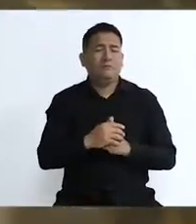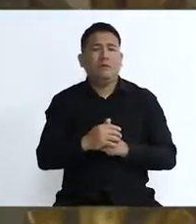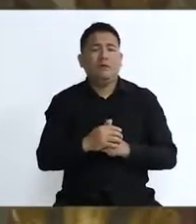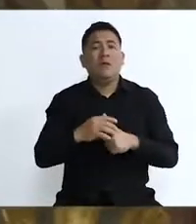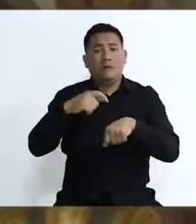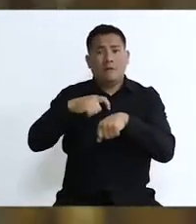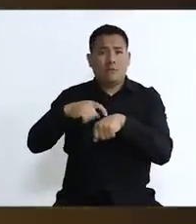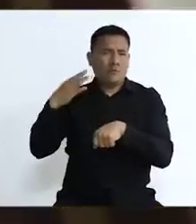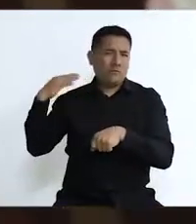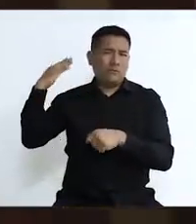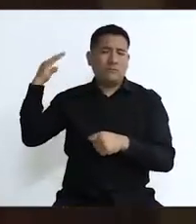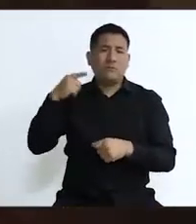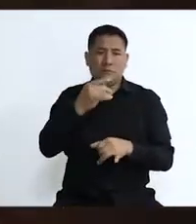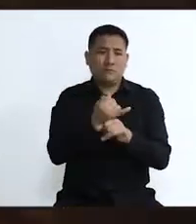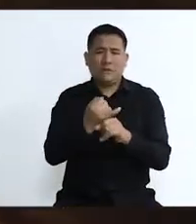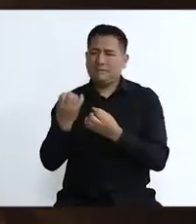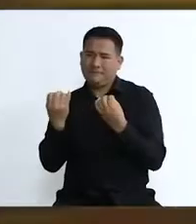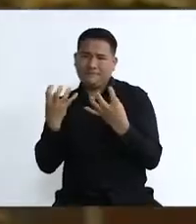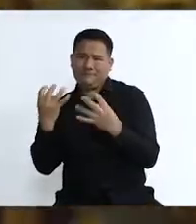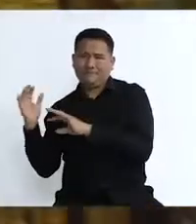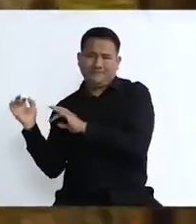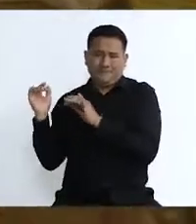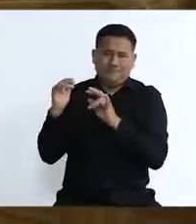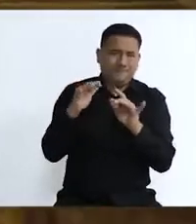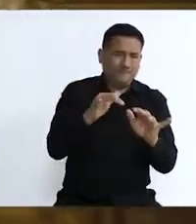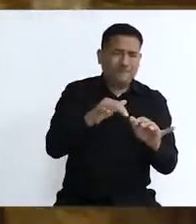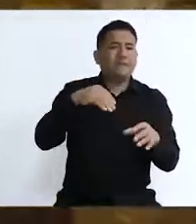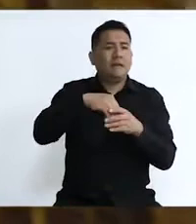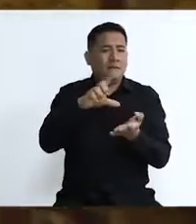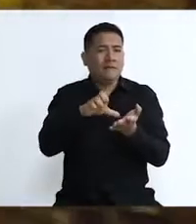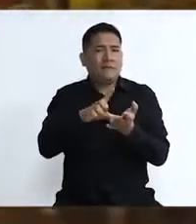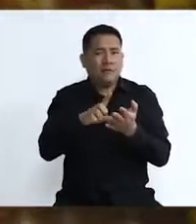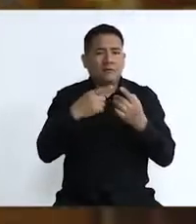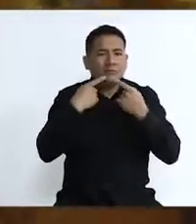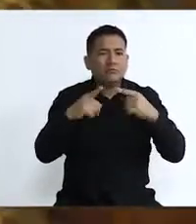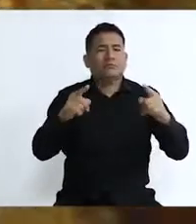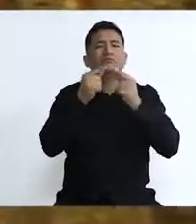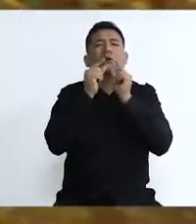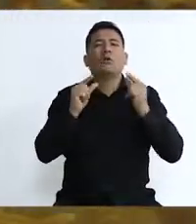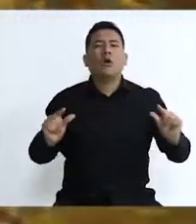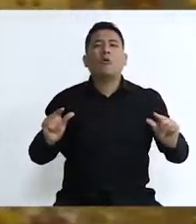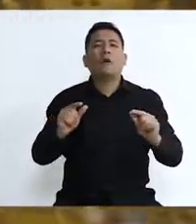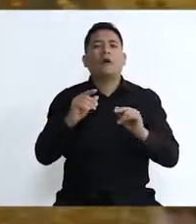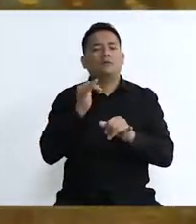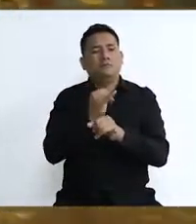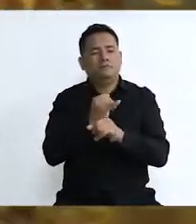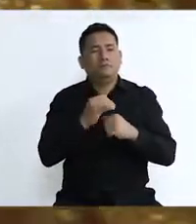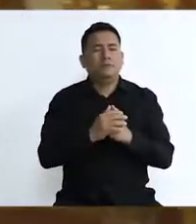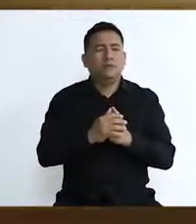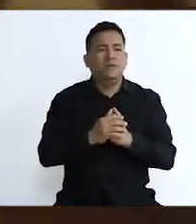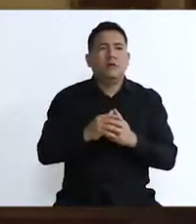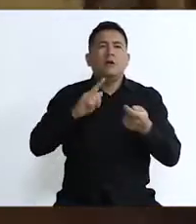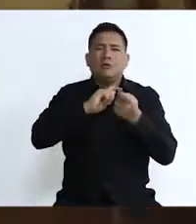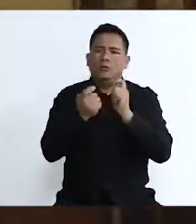presbiterio. En tiempos recientes, esta iglesia ha traído a muchas comunidades de migrantes de Lima al brindar misas en idioma quechua. También